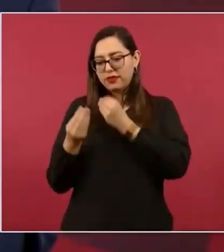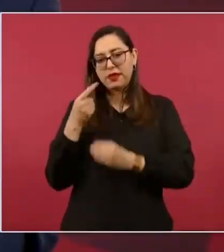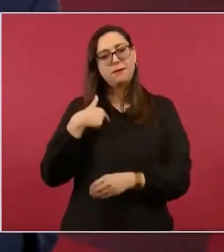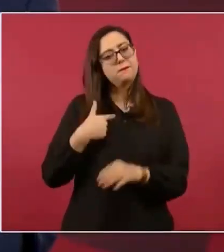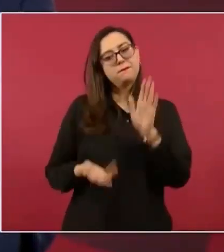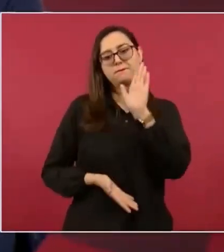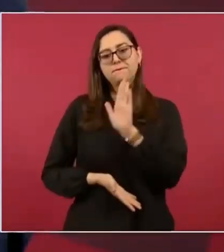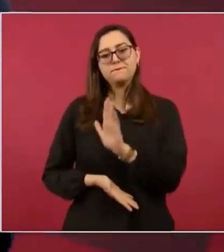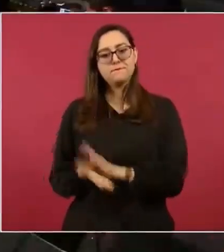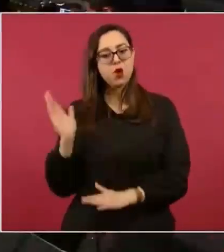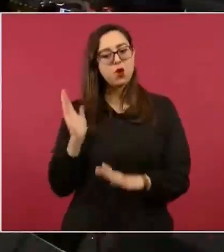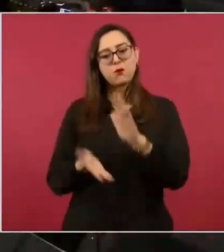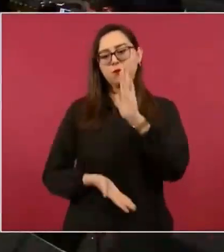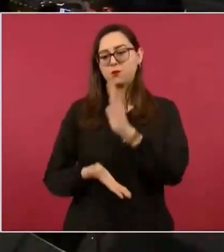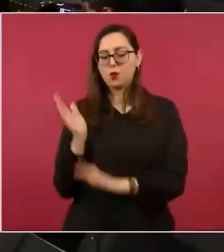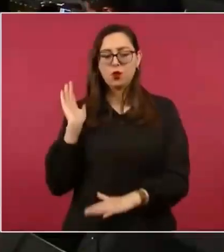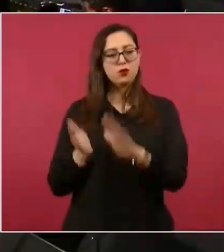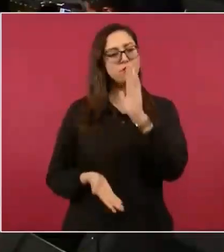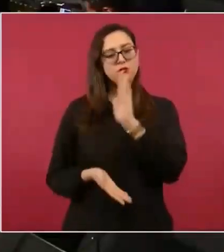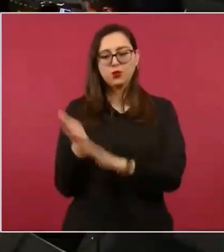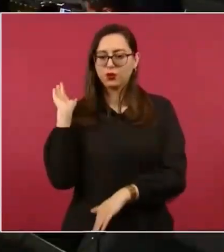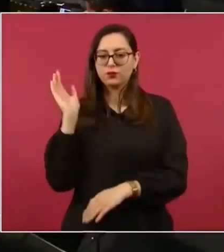vámonos, vámonos, vámonos. Y una torta...